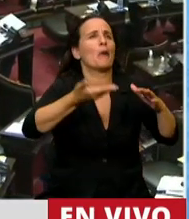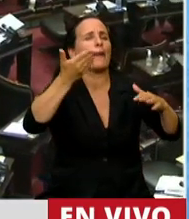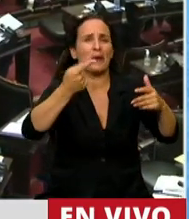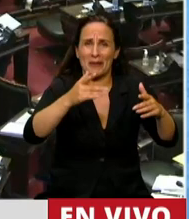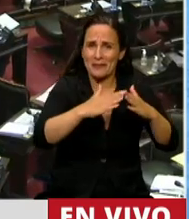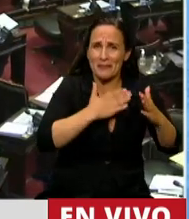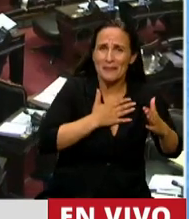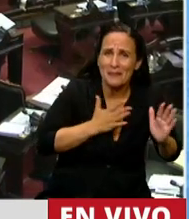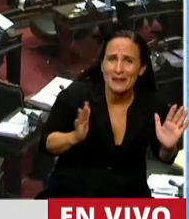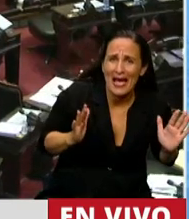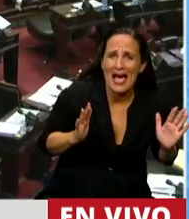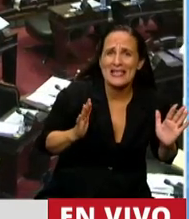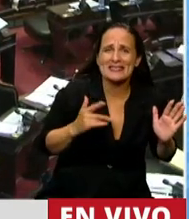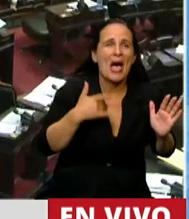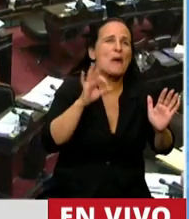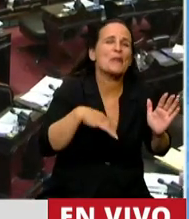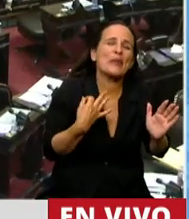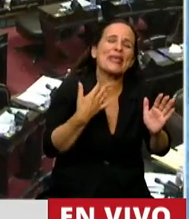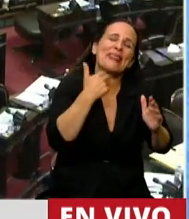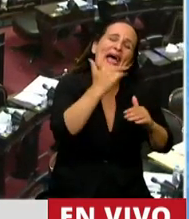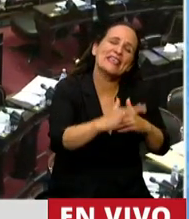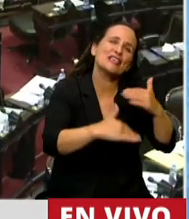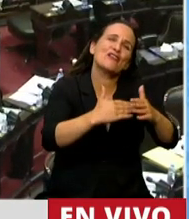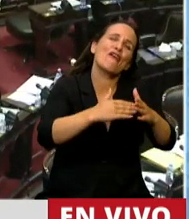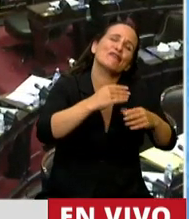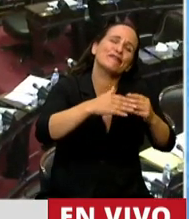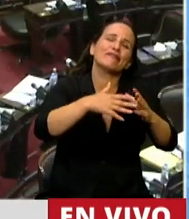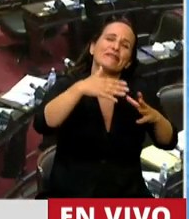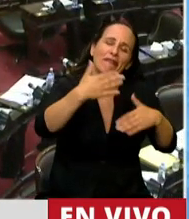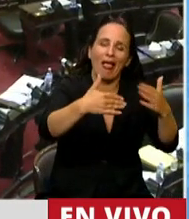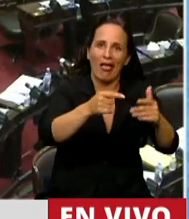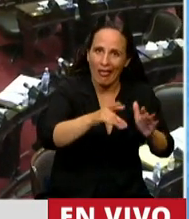casa. Es donde proyecta su vida, la de sus hijos y todo lo que viene para adelante.